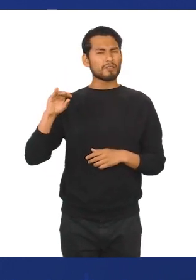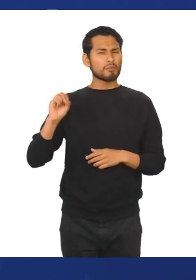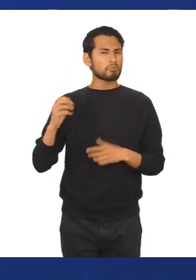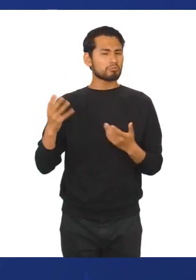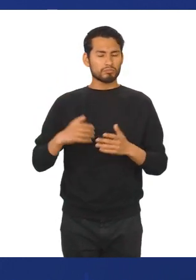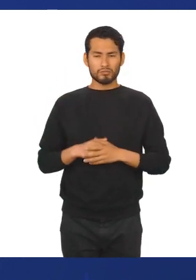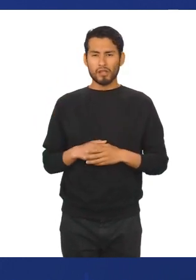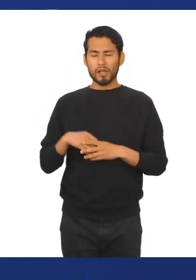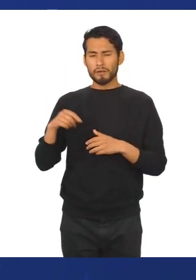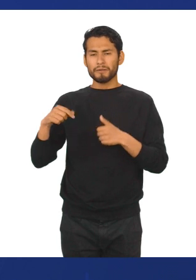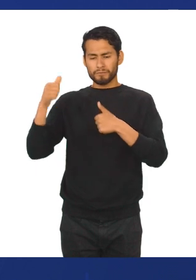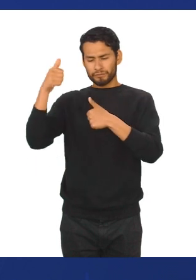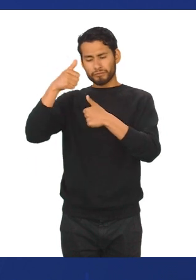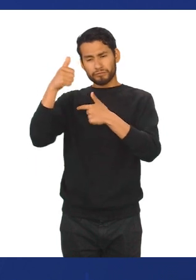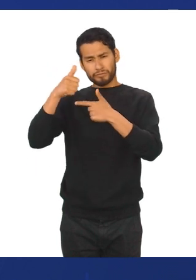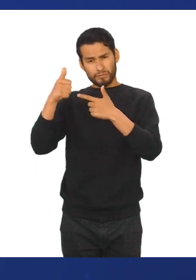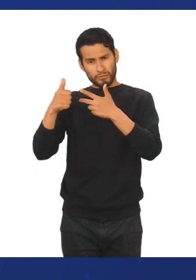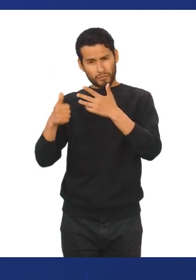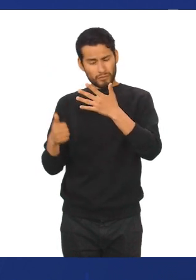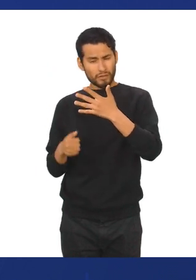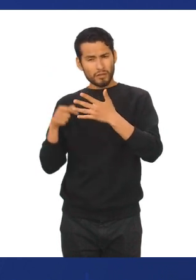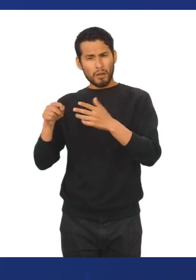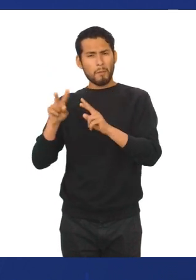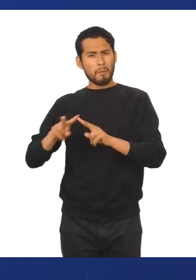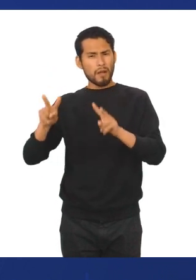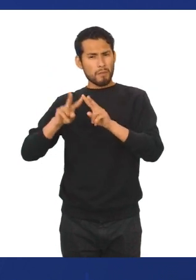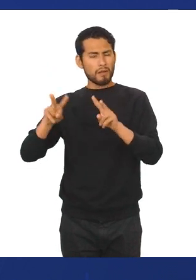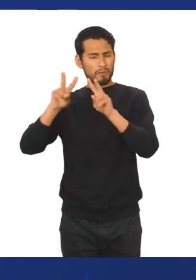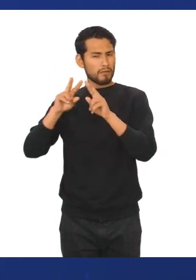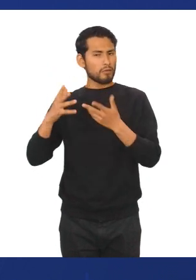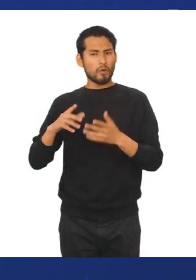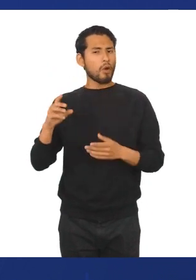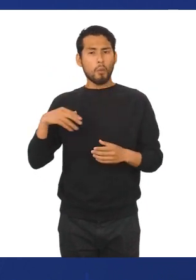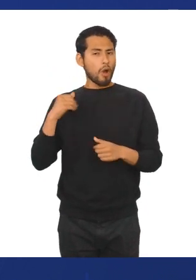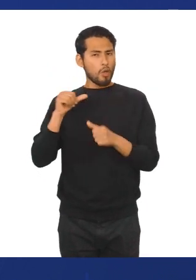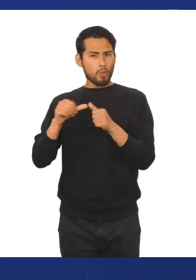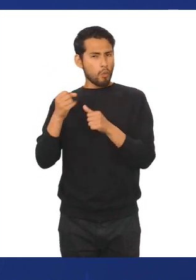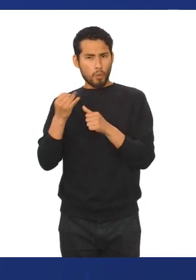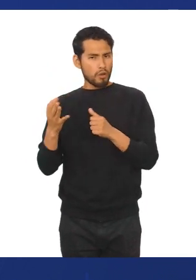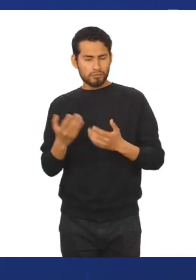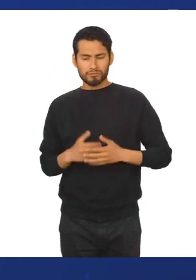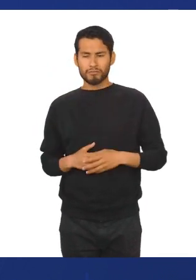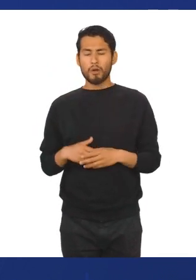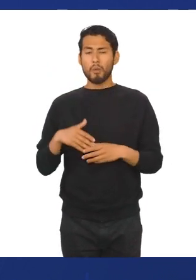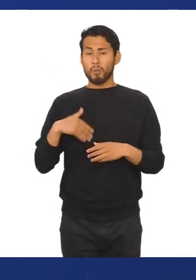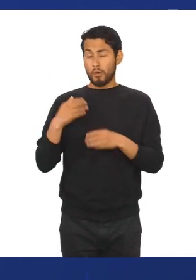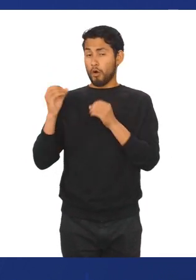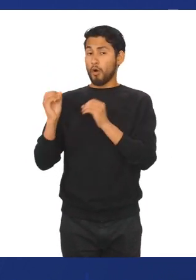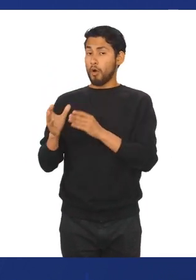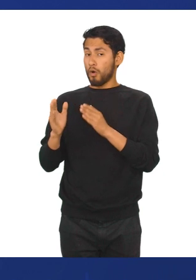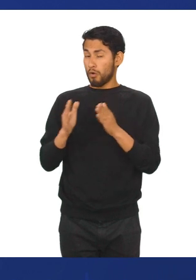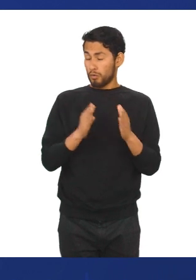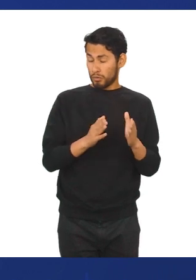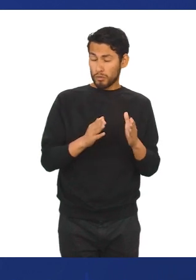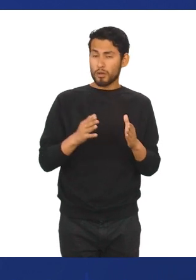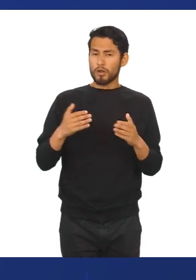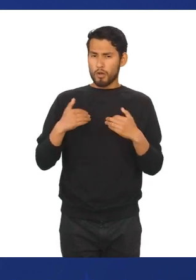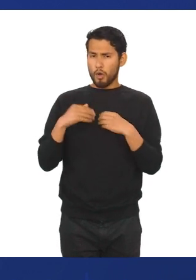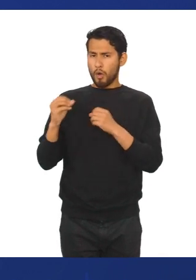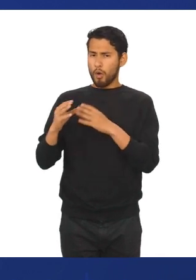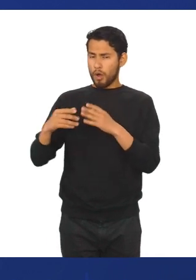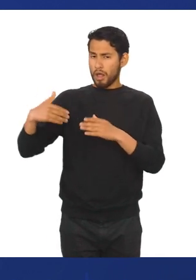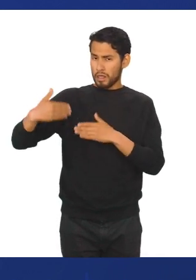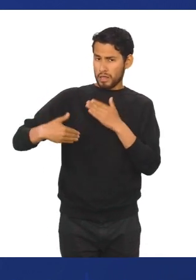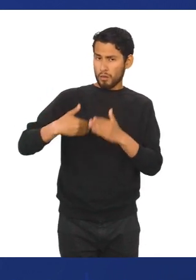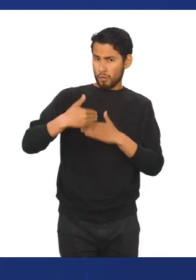refieren a cualidades o modalidades que no pueden expresarse numéricamente. Pueden ser ordinales, si siguen un orden